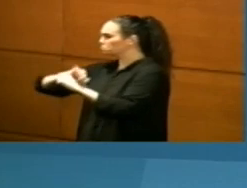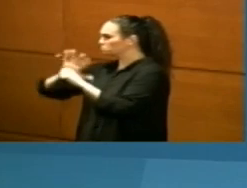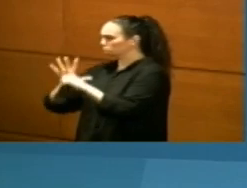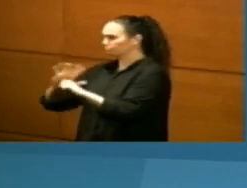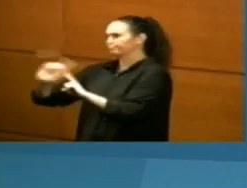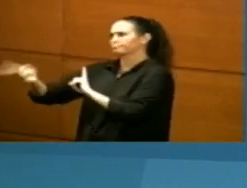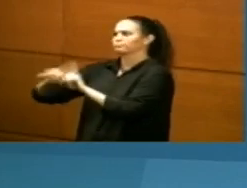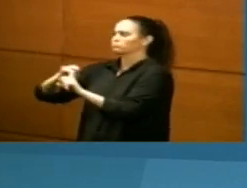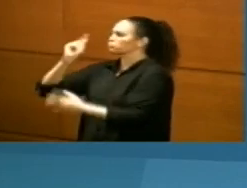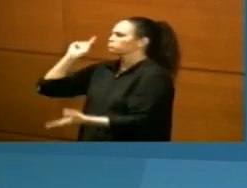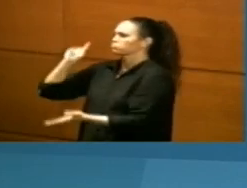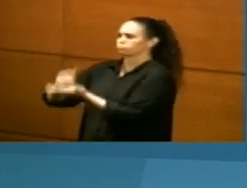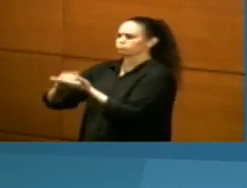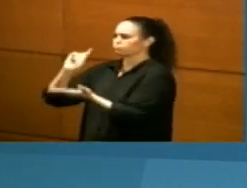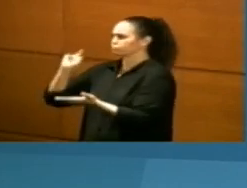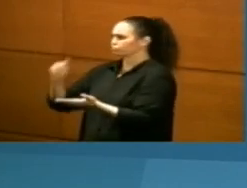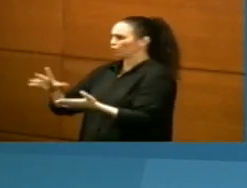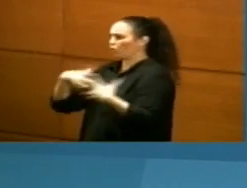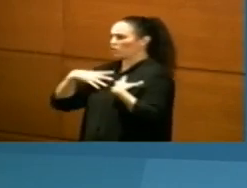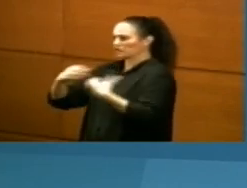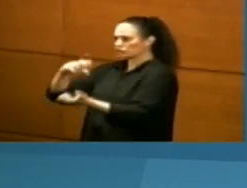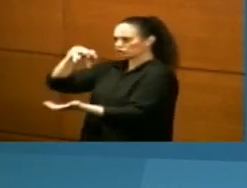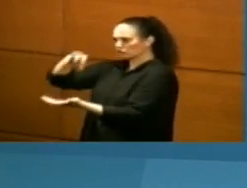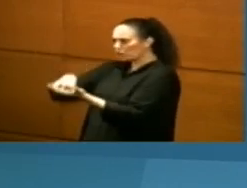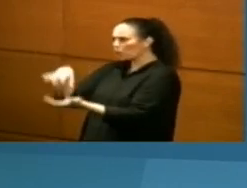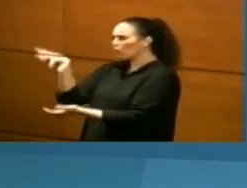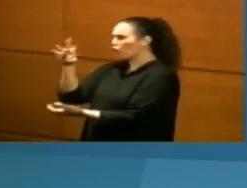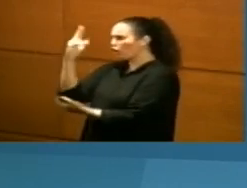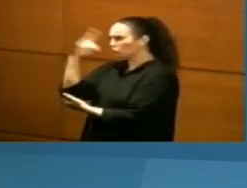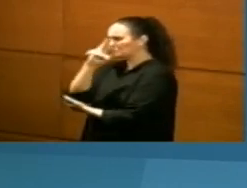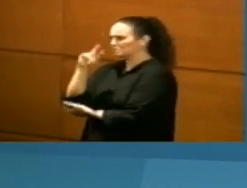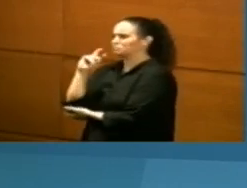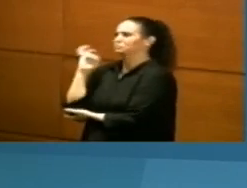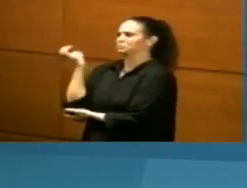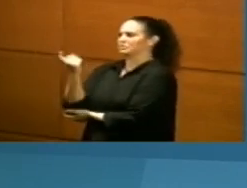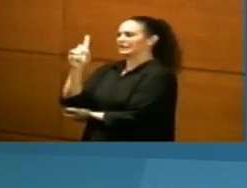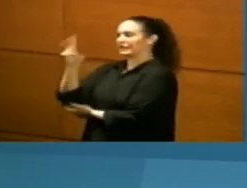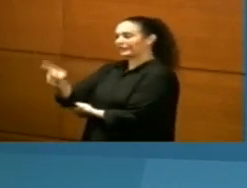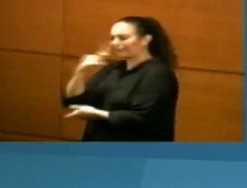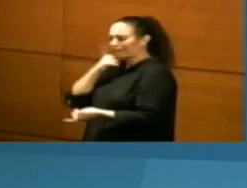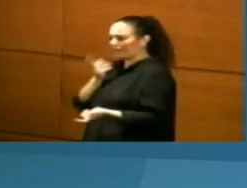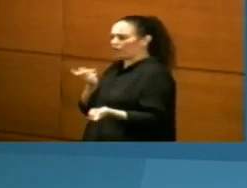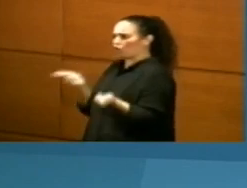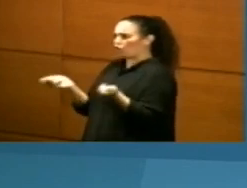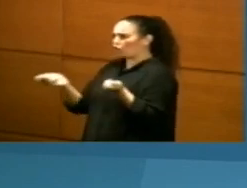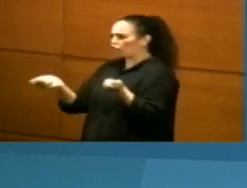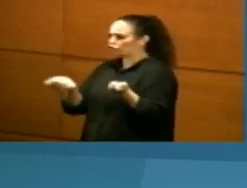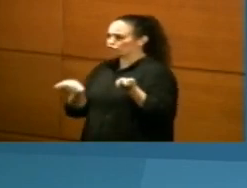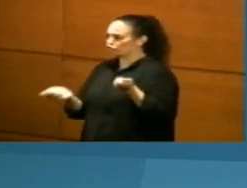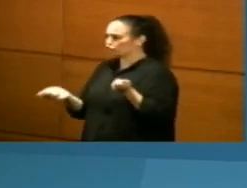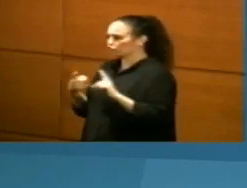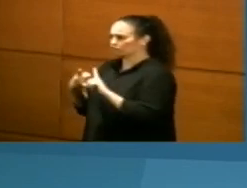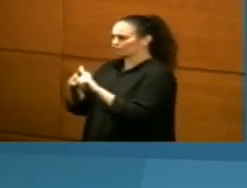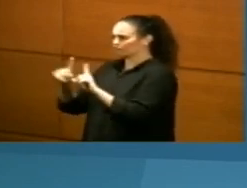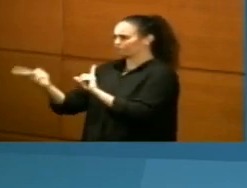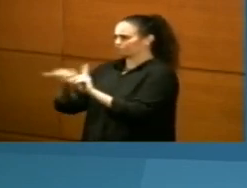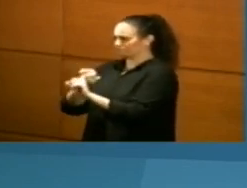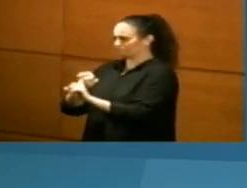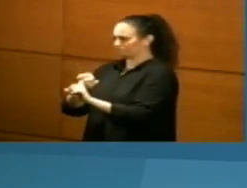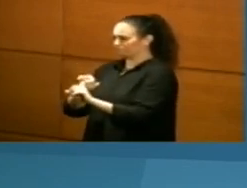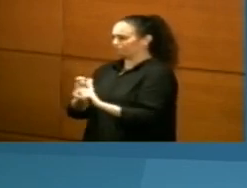ocurrir en nuestros centros sanitarios y realiza una vigilancia activa para poder identificarlos.